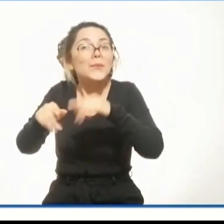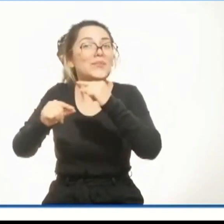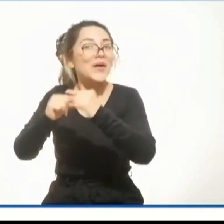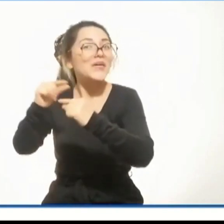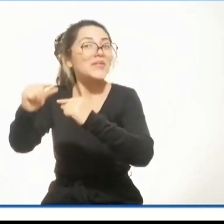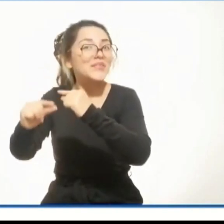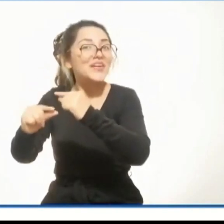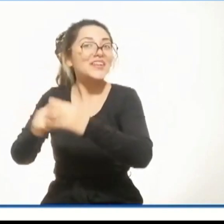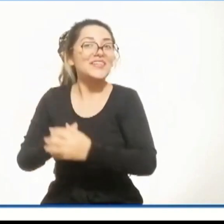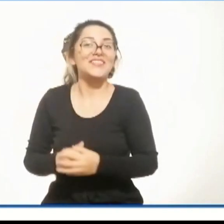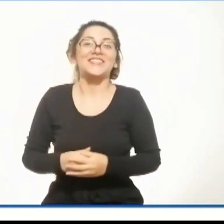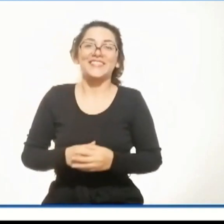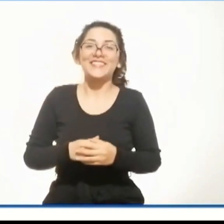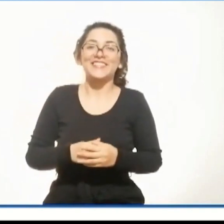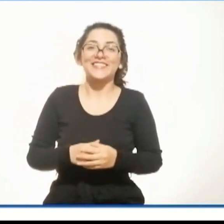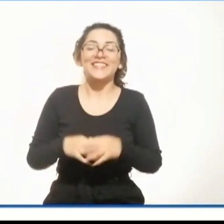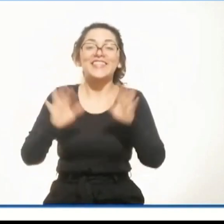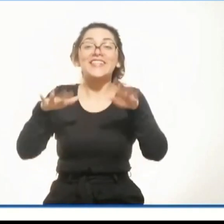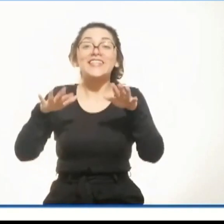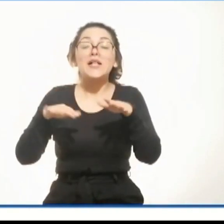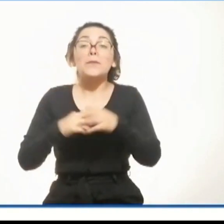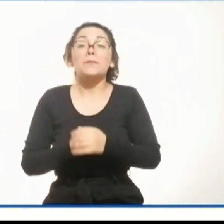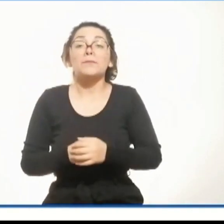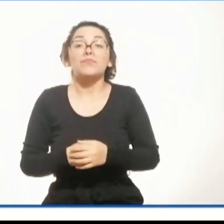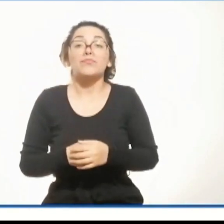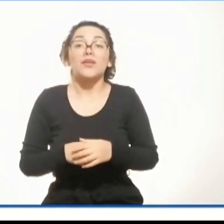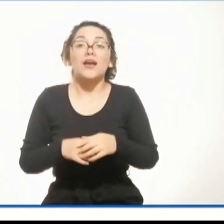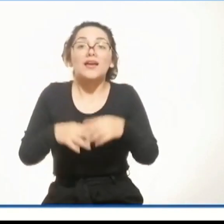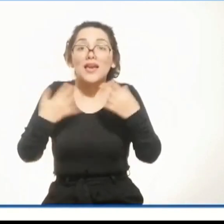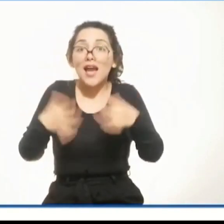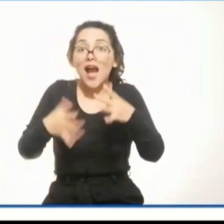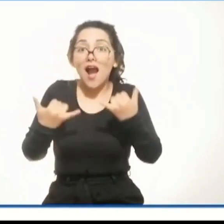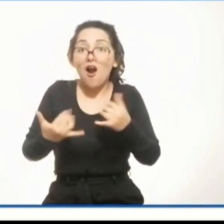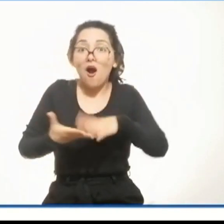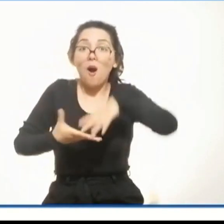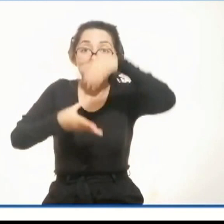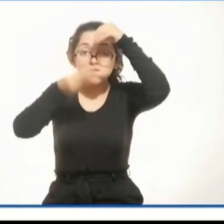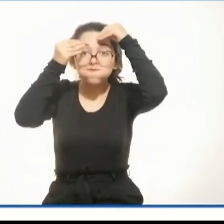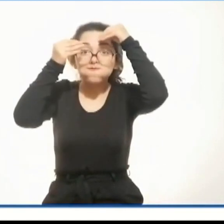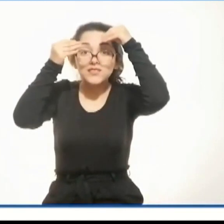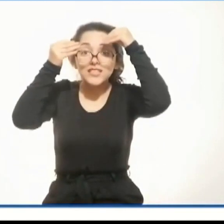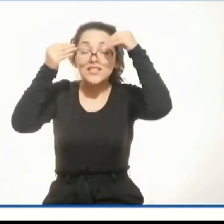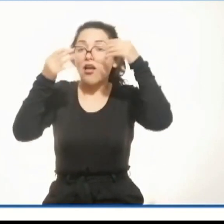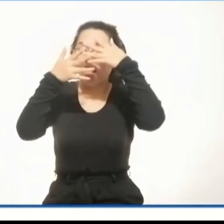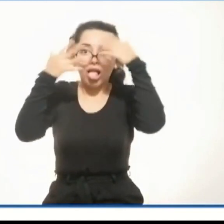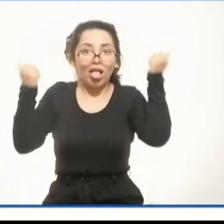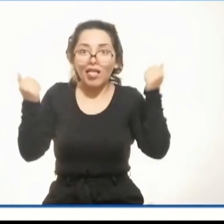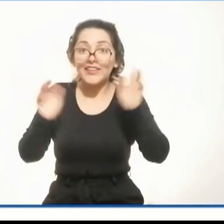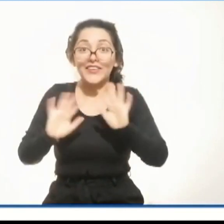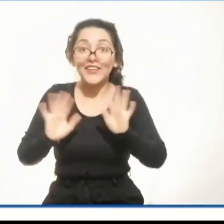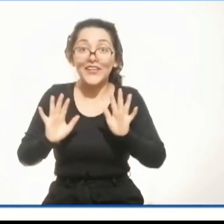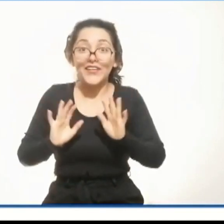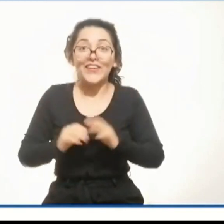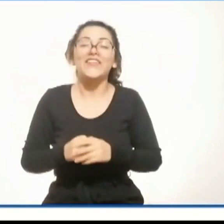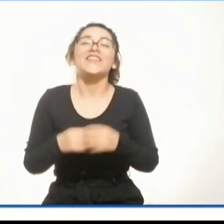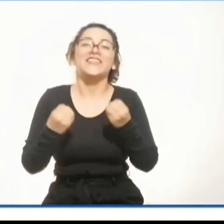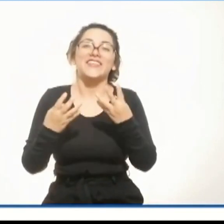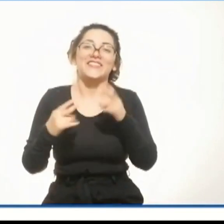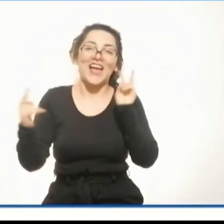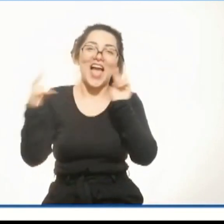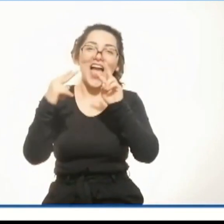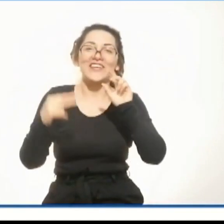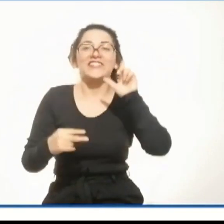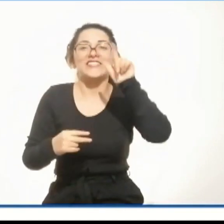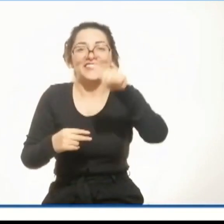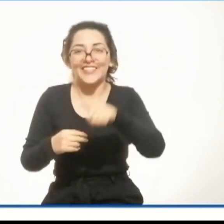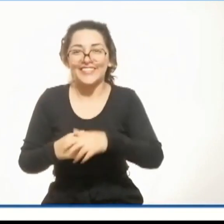avanzando. No te olvides de aplicar todo lo aprendido. Nos vemos en la